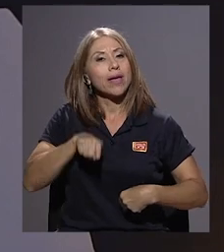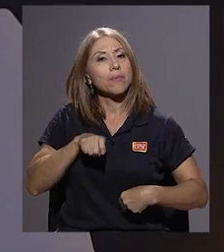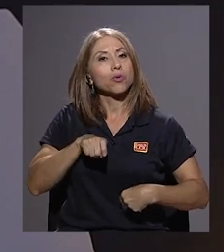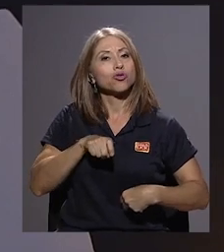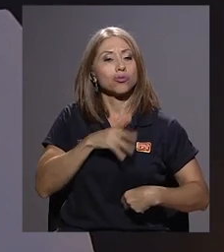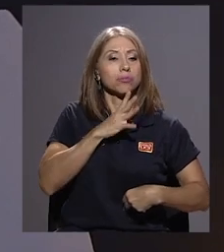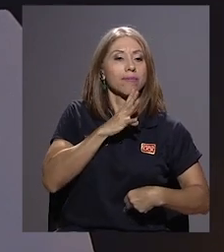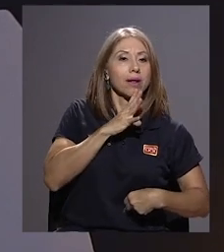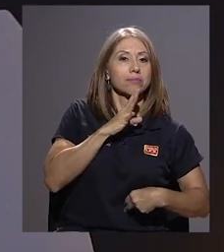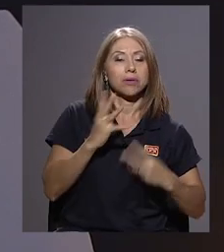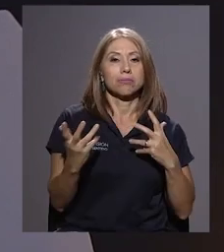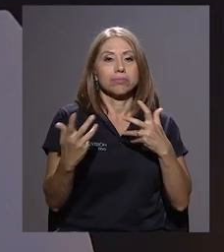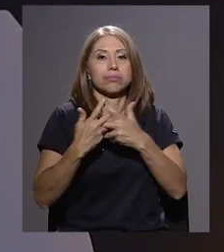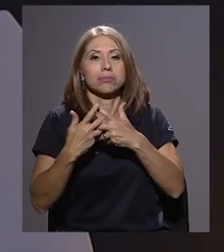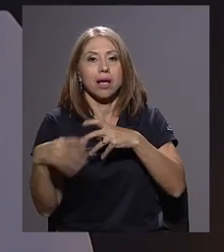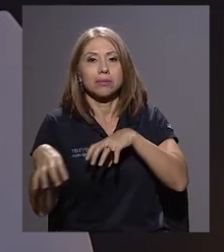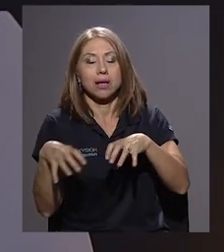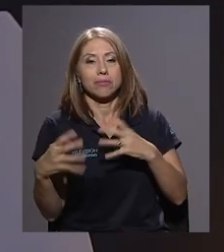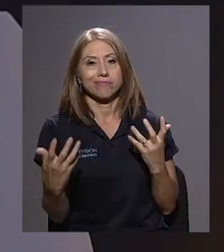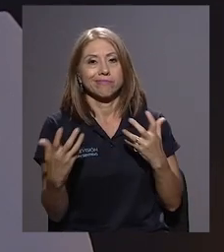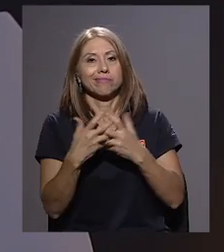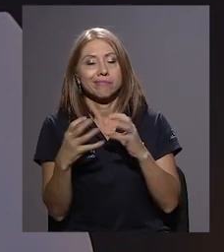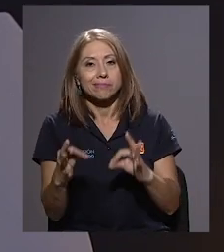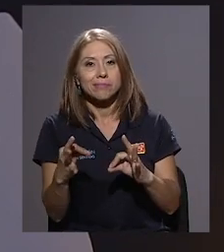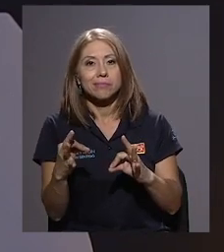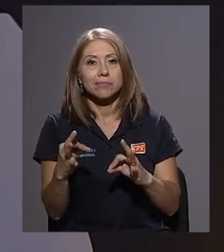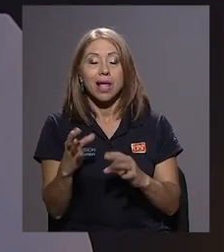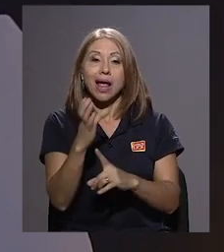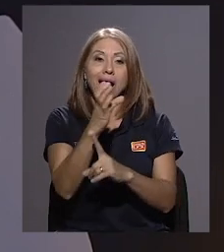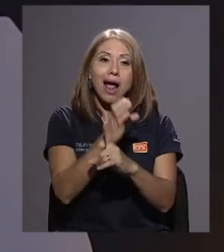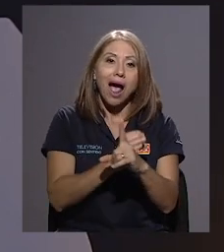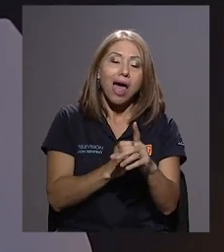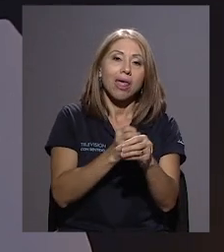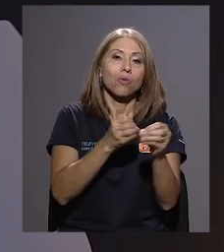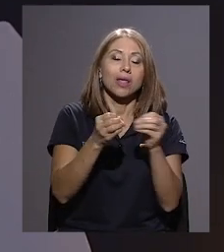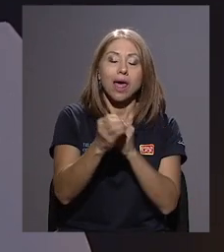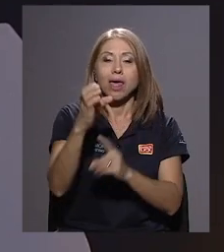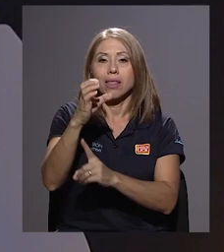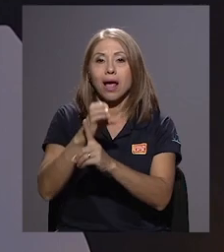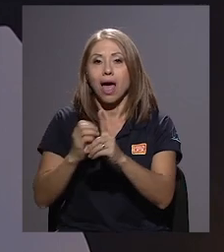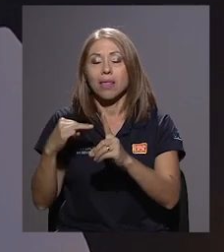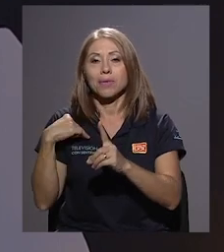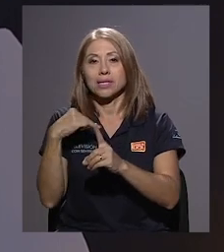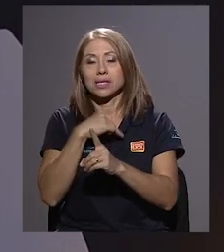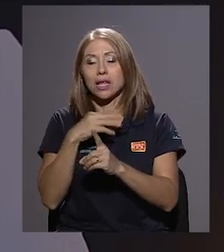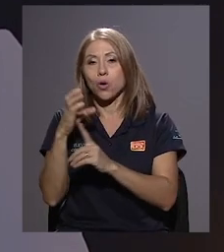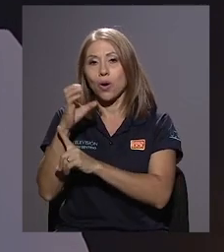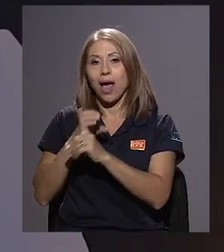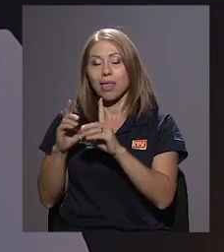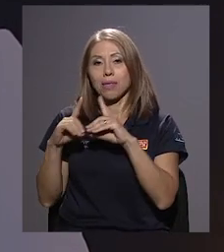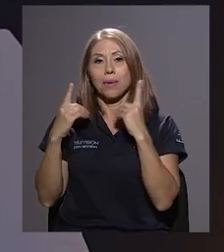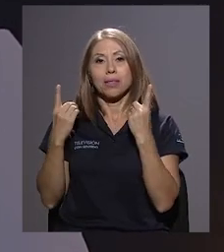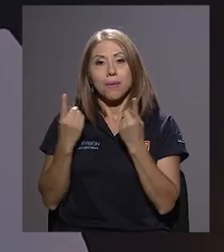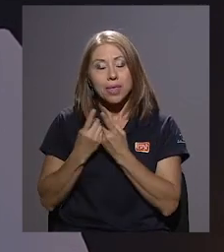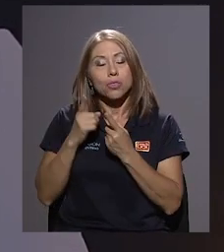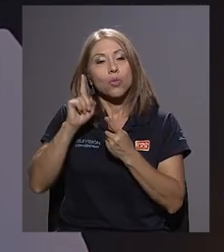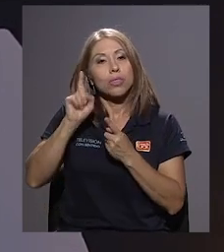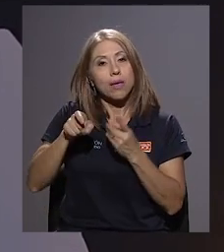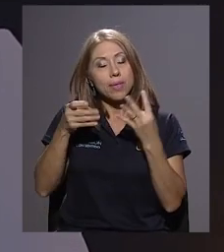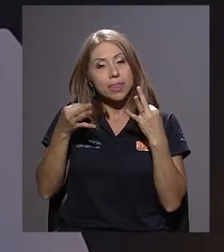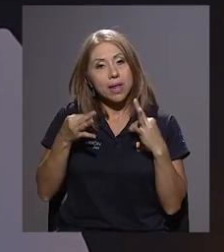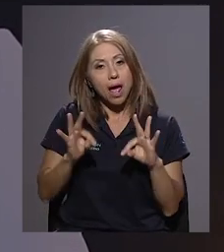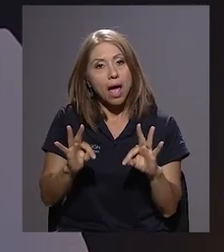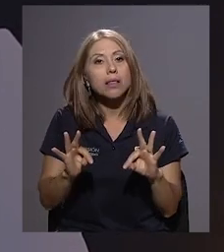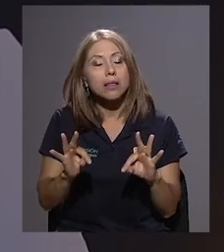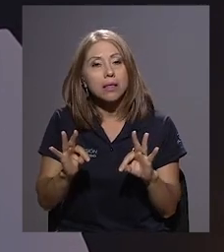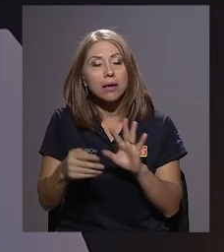con nuestros discursos. Y es a partir de ahí que cada unidad, cada ministerio, cada departamento, debe tratar